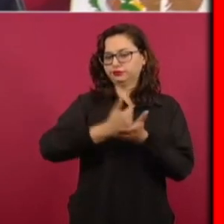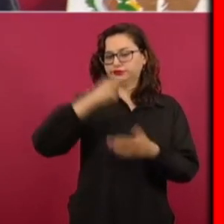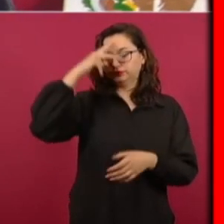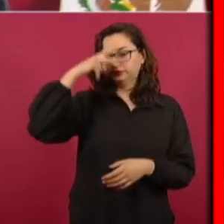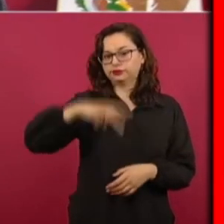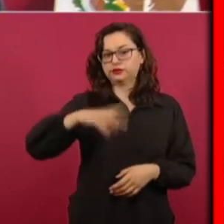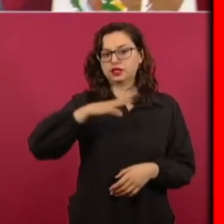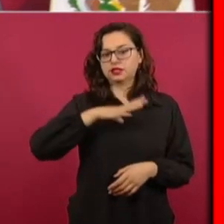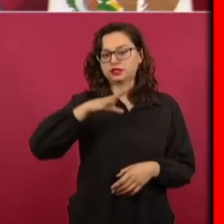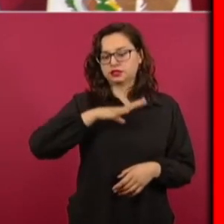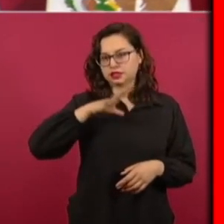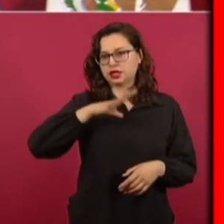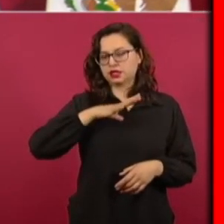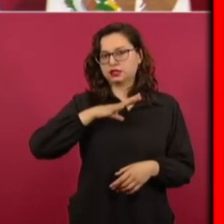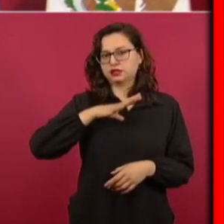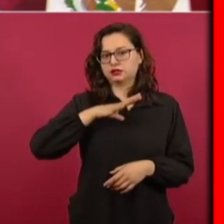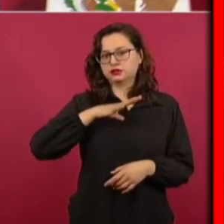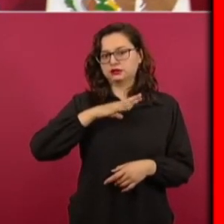mausoleo